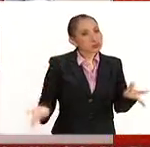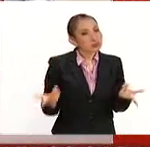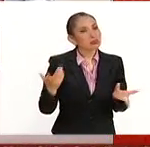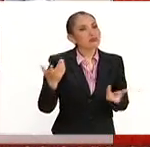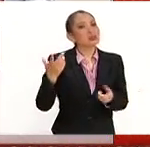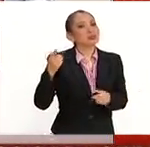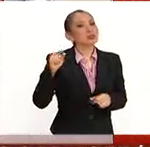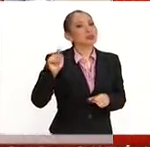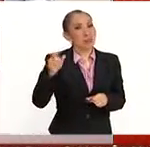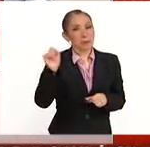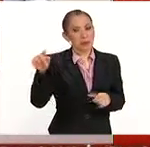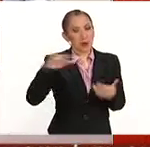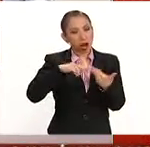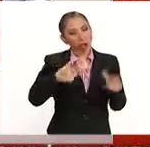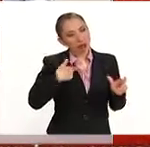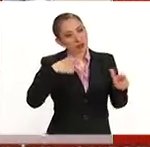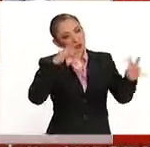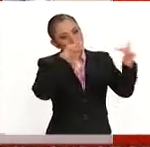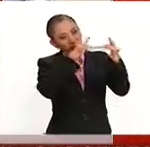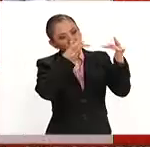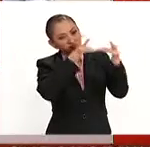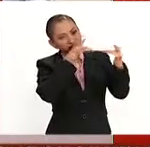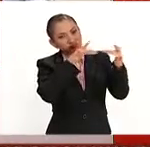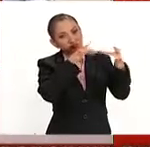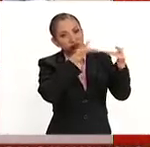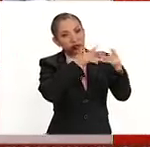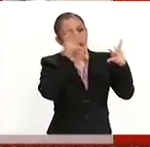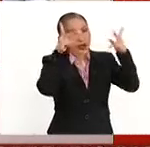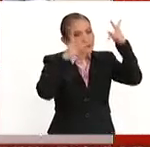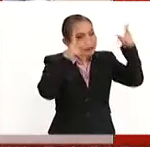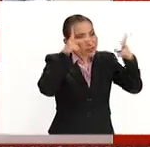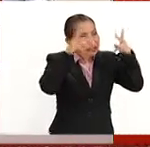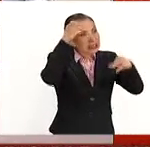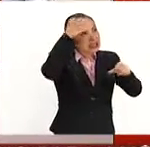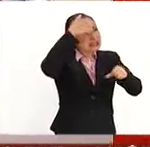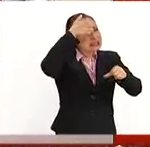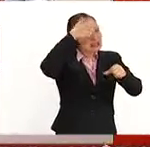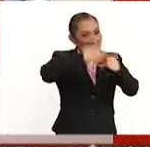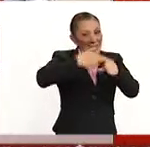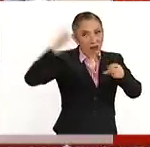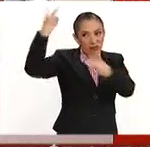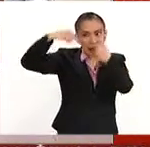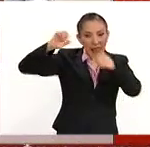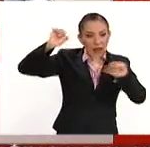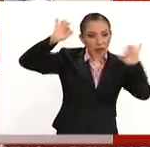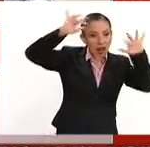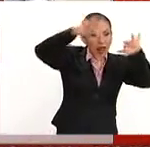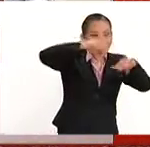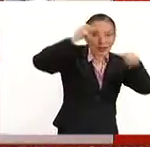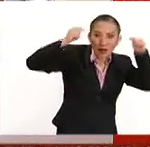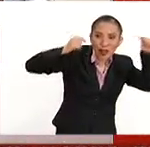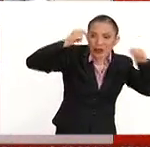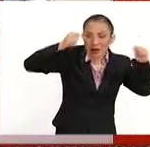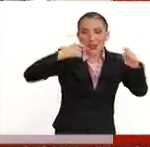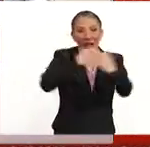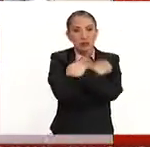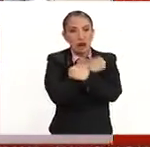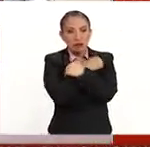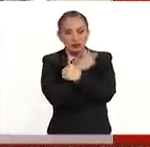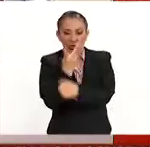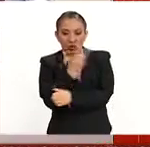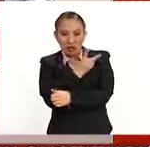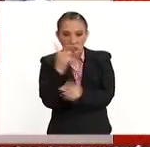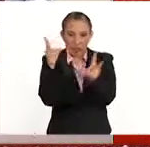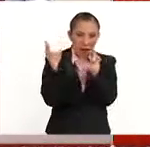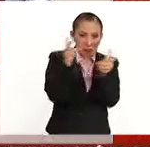justamente esta correlación entre la visita de extranjeros y la educación en estas